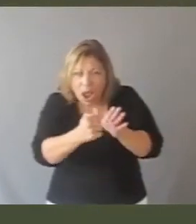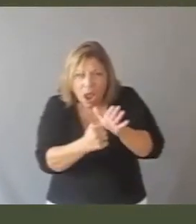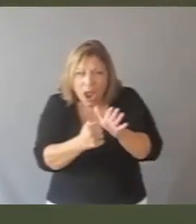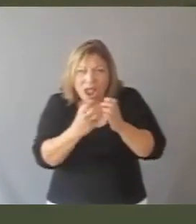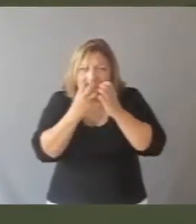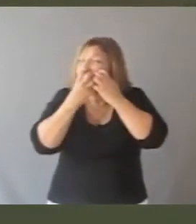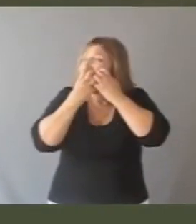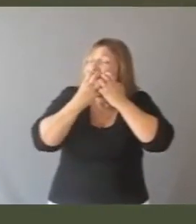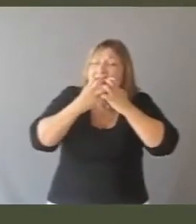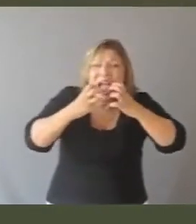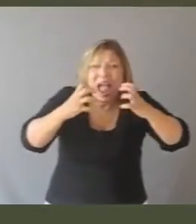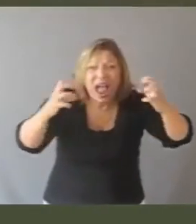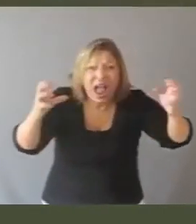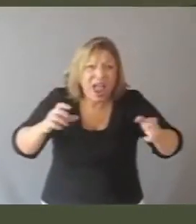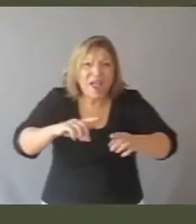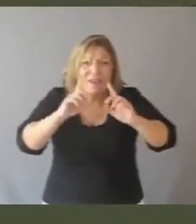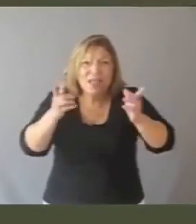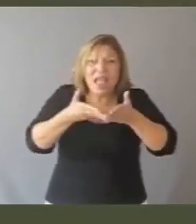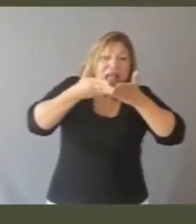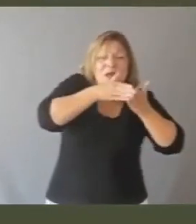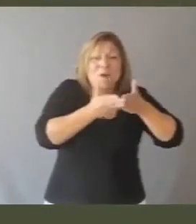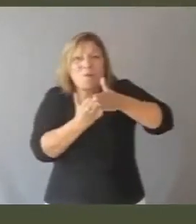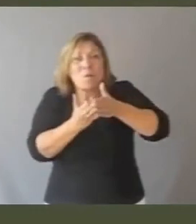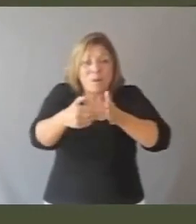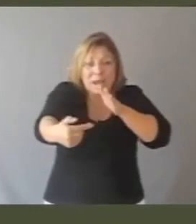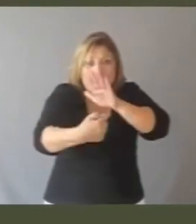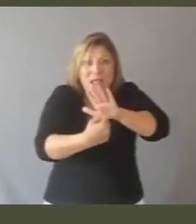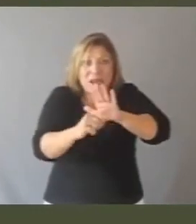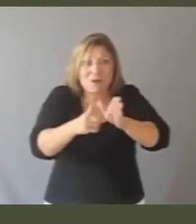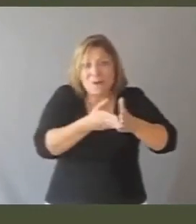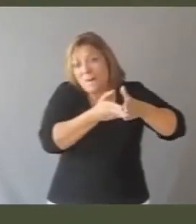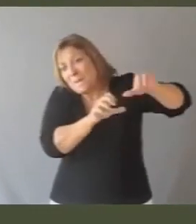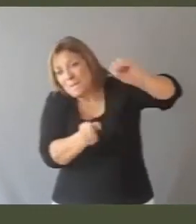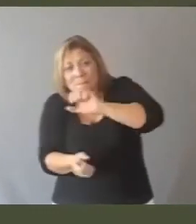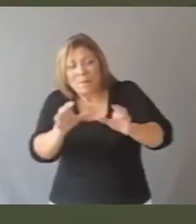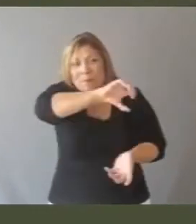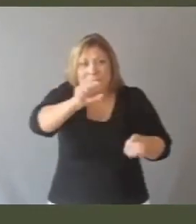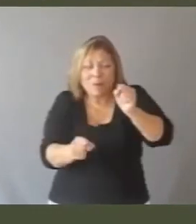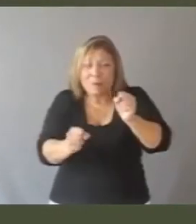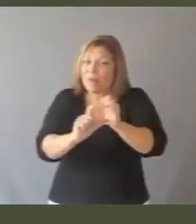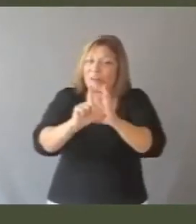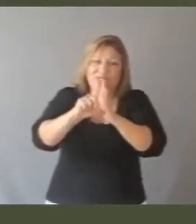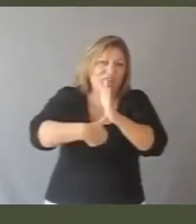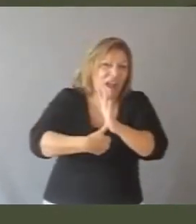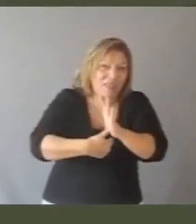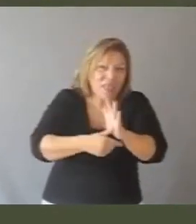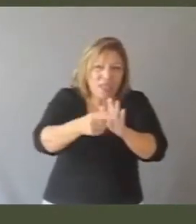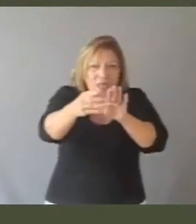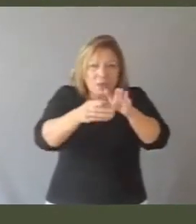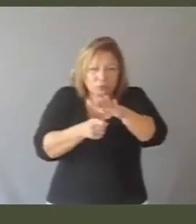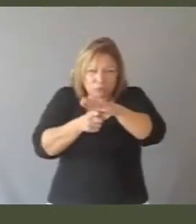todos un gran grito de miedo y quisieron mover el acorazado para que el torpedo no lo tocara. Pero era tarde. El